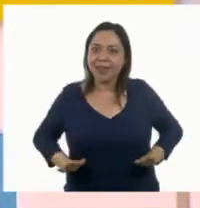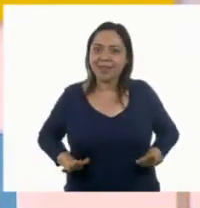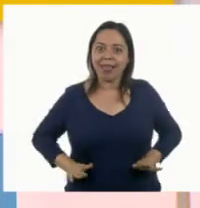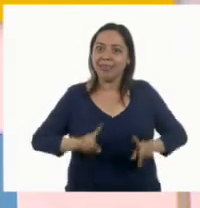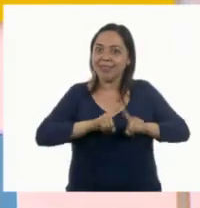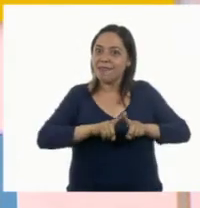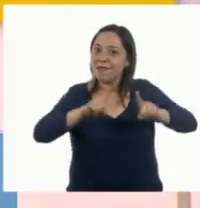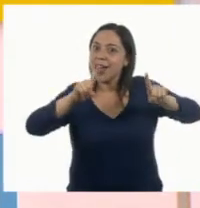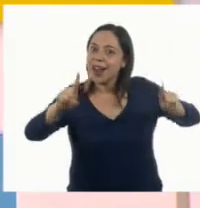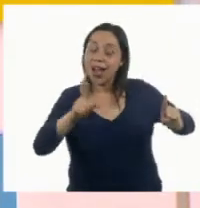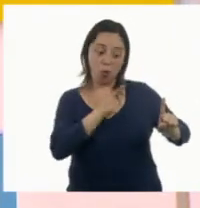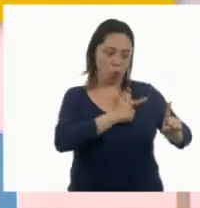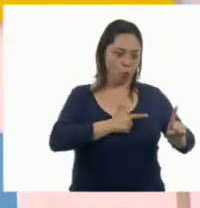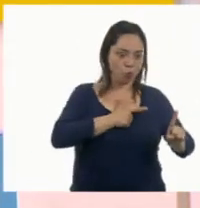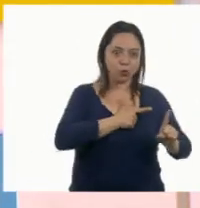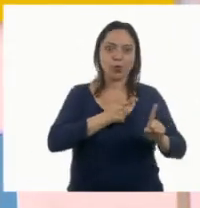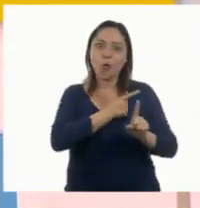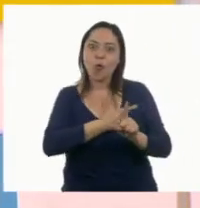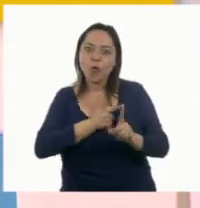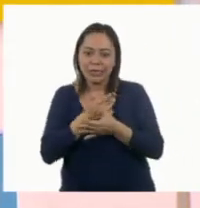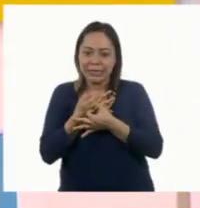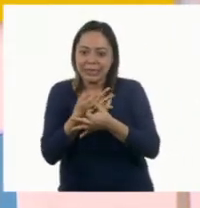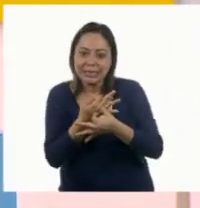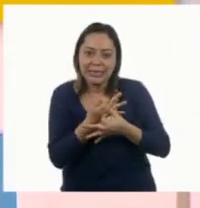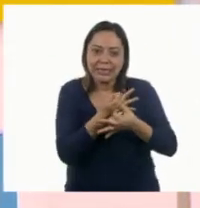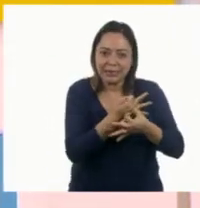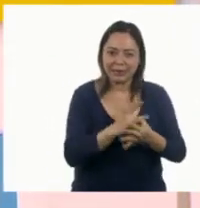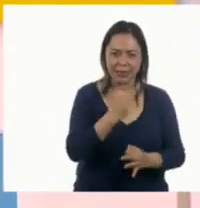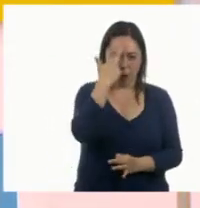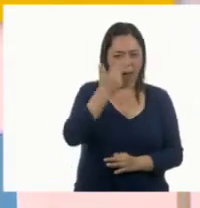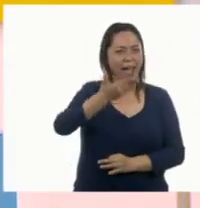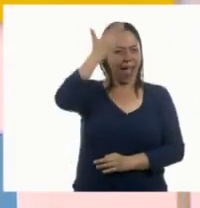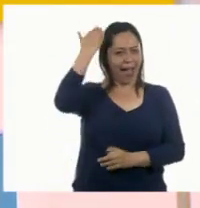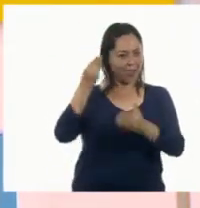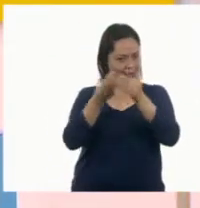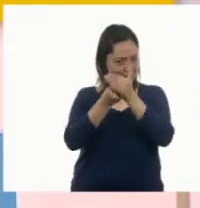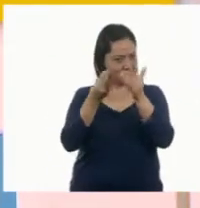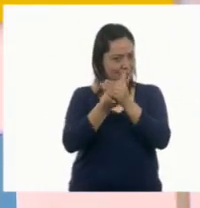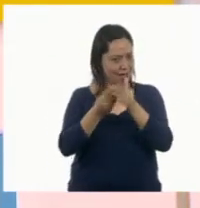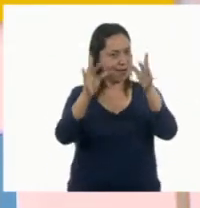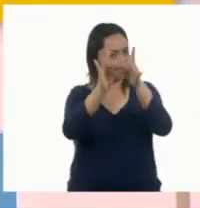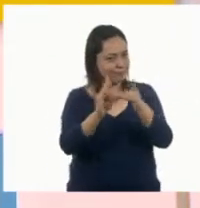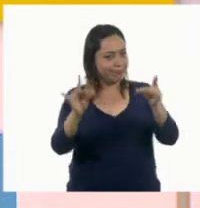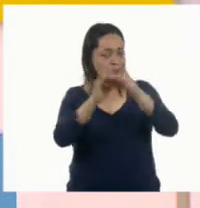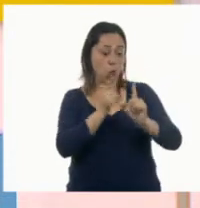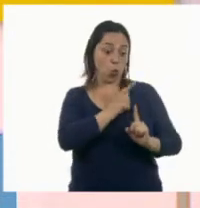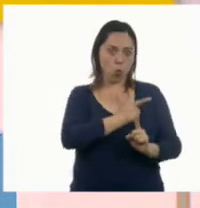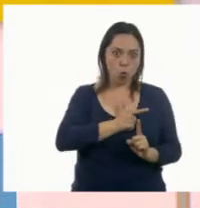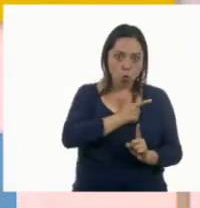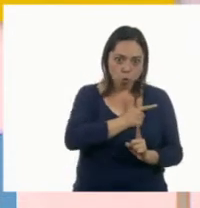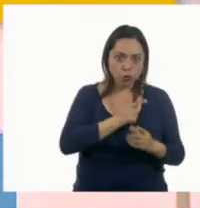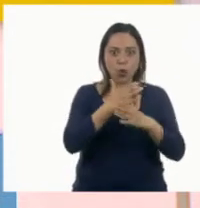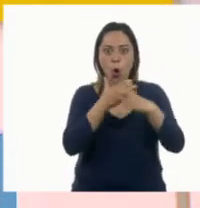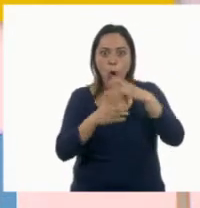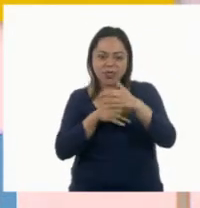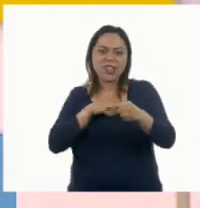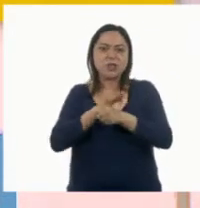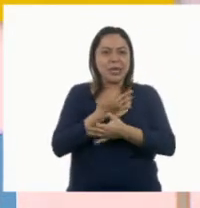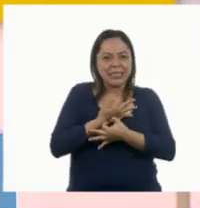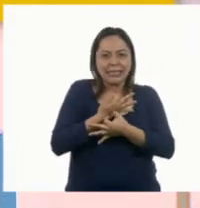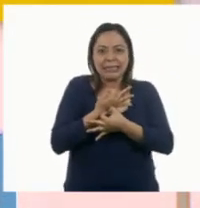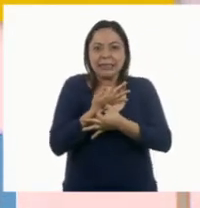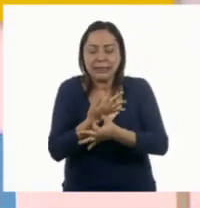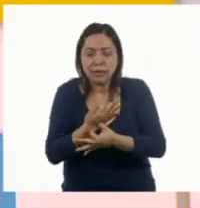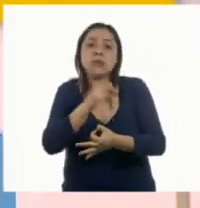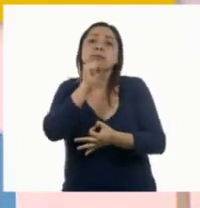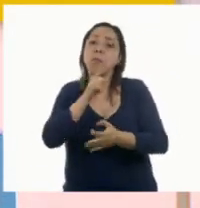sus gustos y preferencias. ¿Se acuerdan que en las clases anteriores hemos estado viendo acerca de gustos, preferencias y rasgos físicos? En